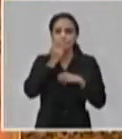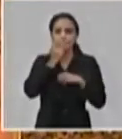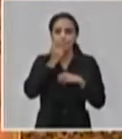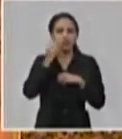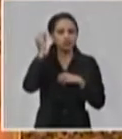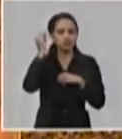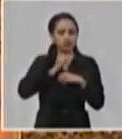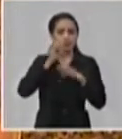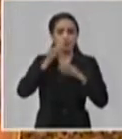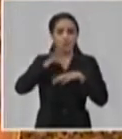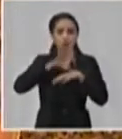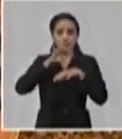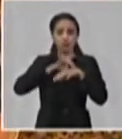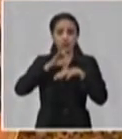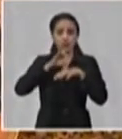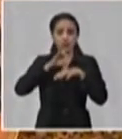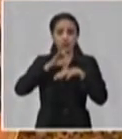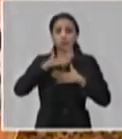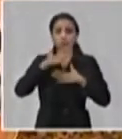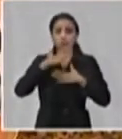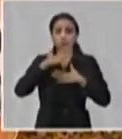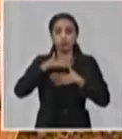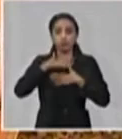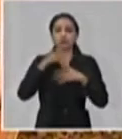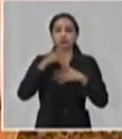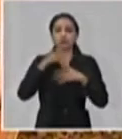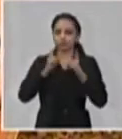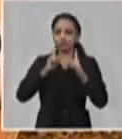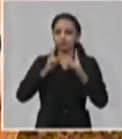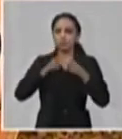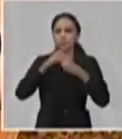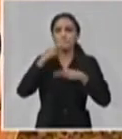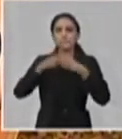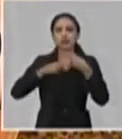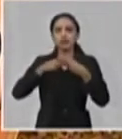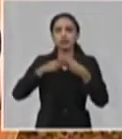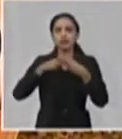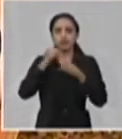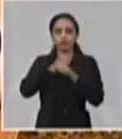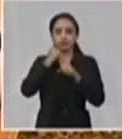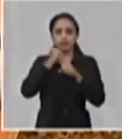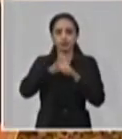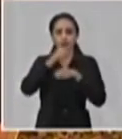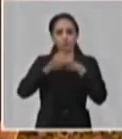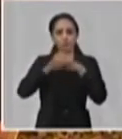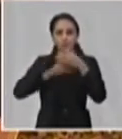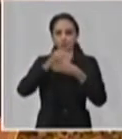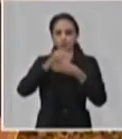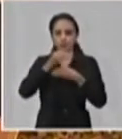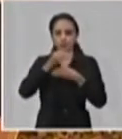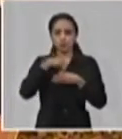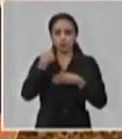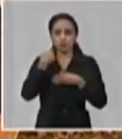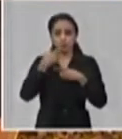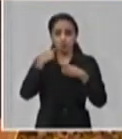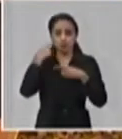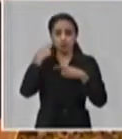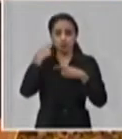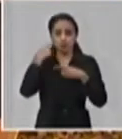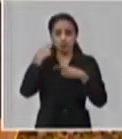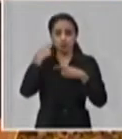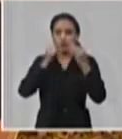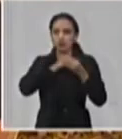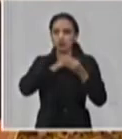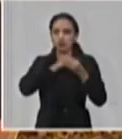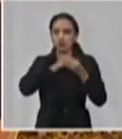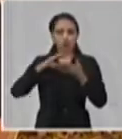respiratorias y del paciente grave se han estado reuniendo para elaborar los protocolos. Y decidimos, en la valencia que hicimos, no desmontar